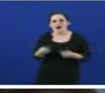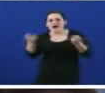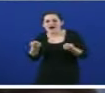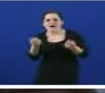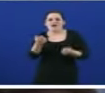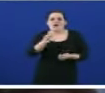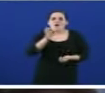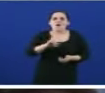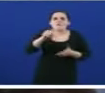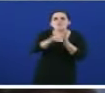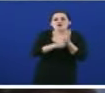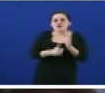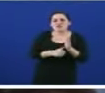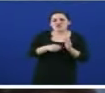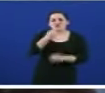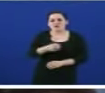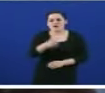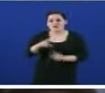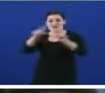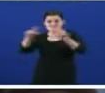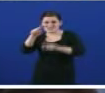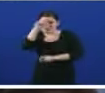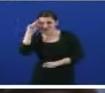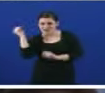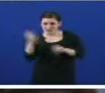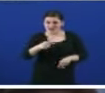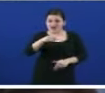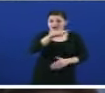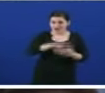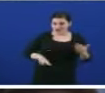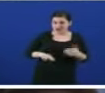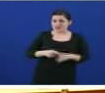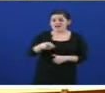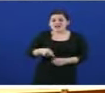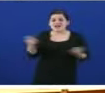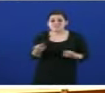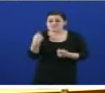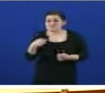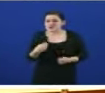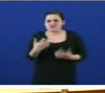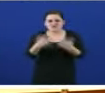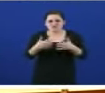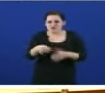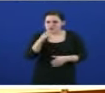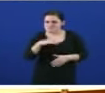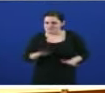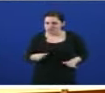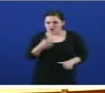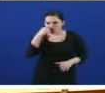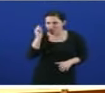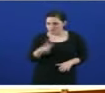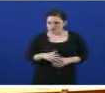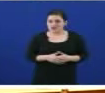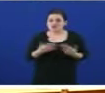e para facer a programación do xacobeo. As campañas non funcionaron e, ademais, coincidirá tamén conmigo, señoría,